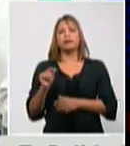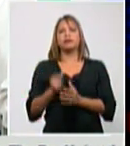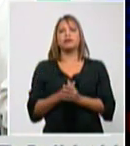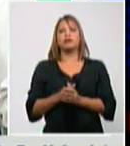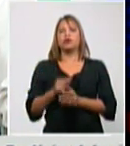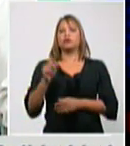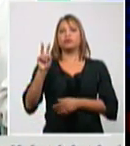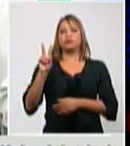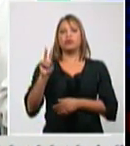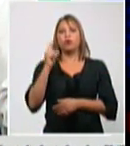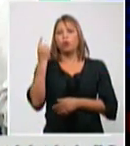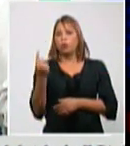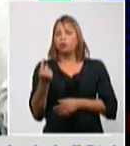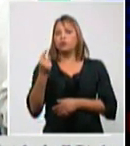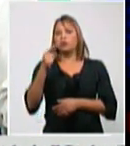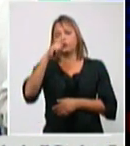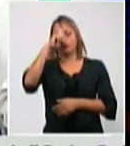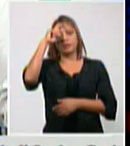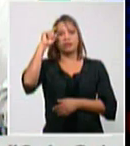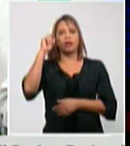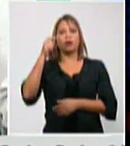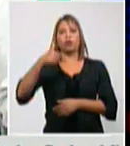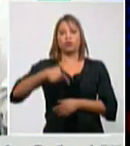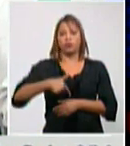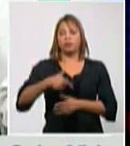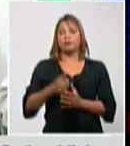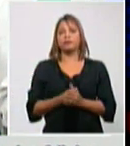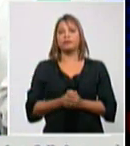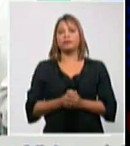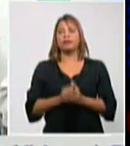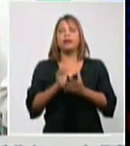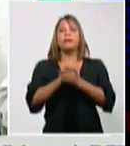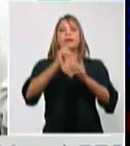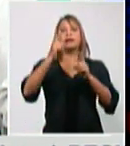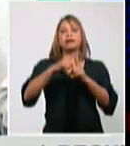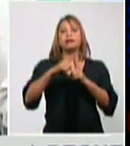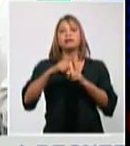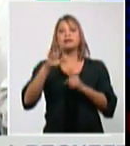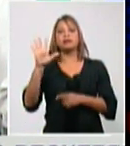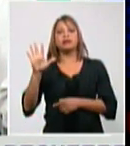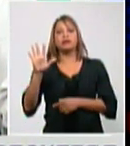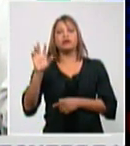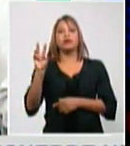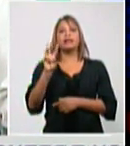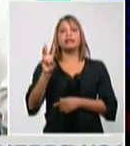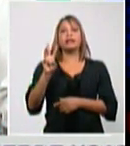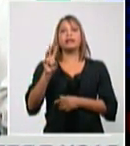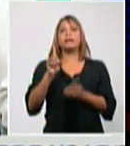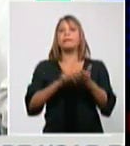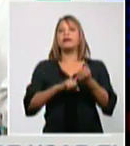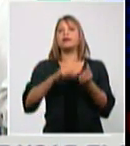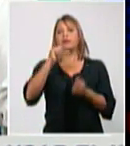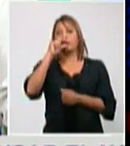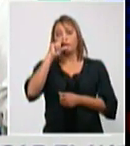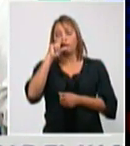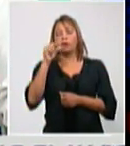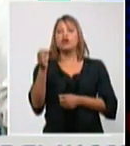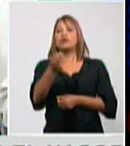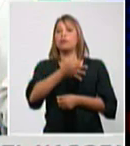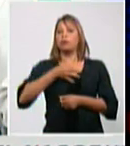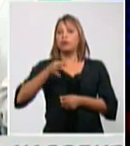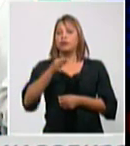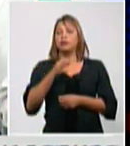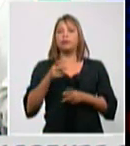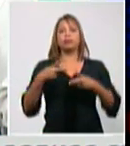José de Matanzas 5 3 de Pedro Betancur y 2 del municipio de Cárdenas de